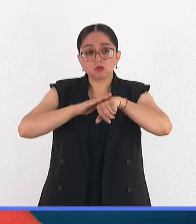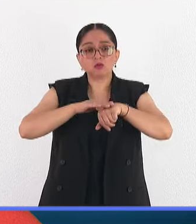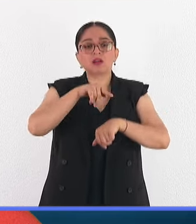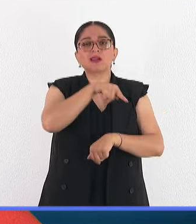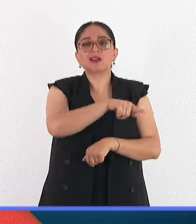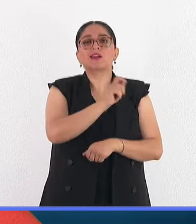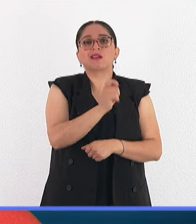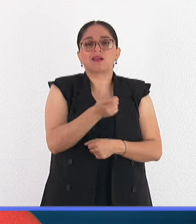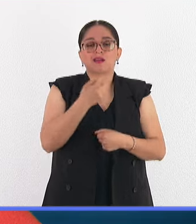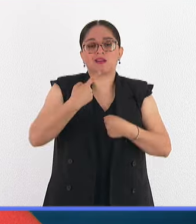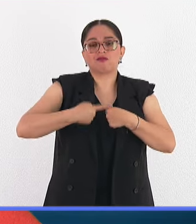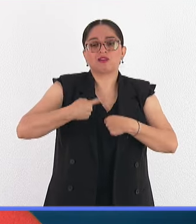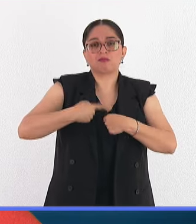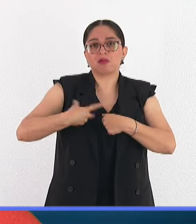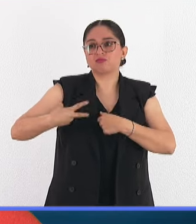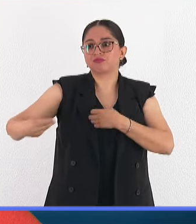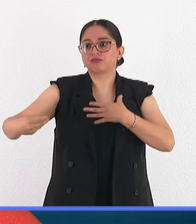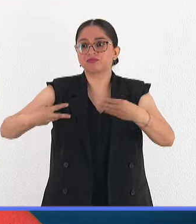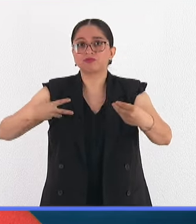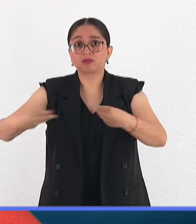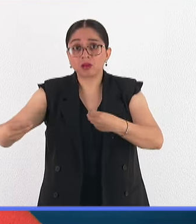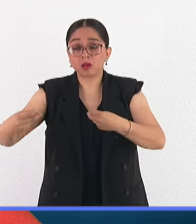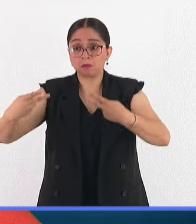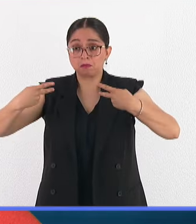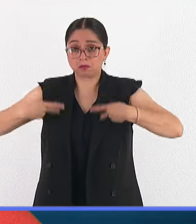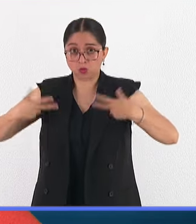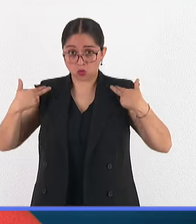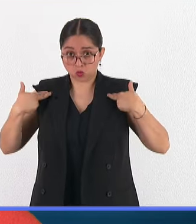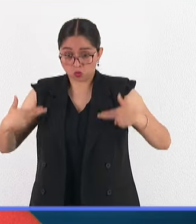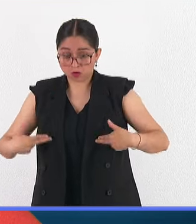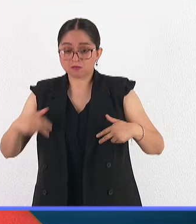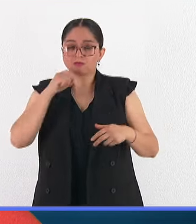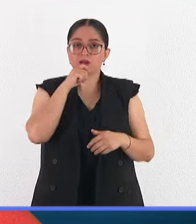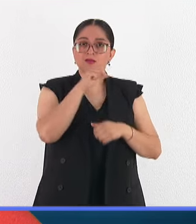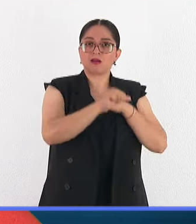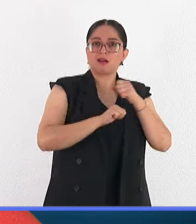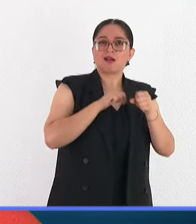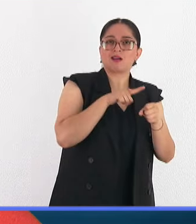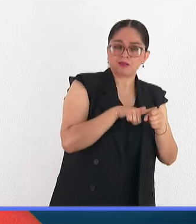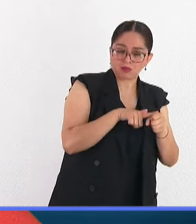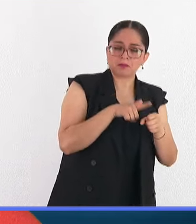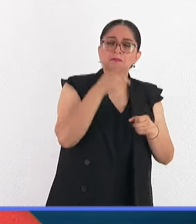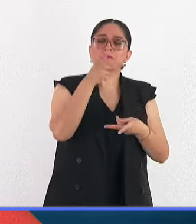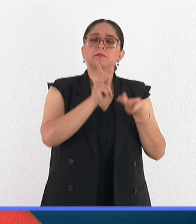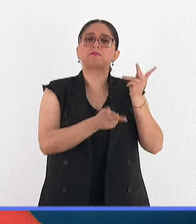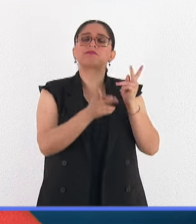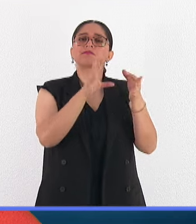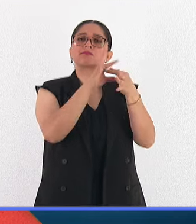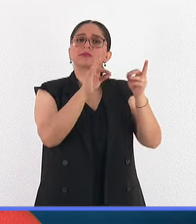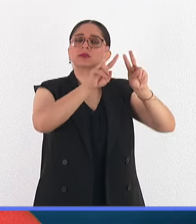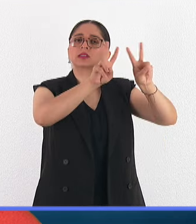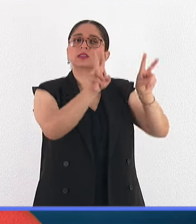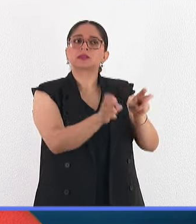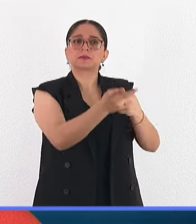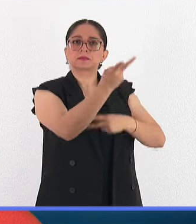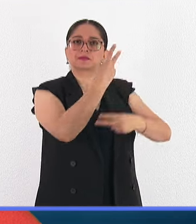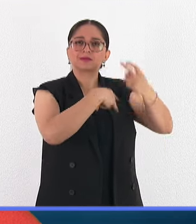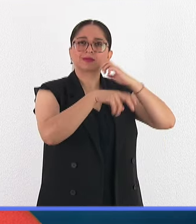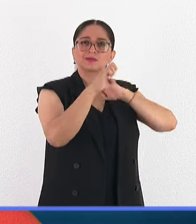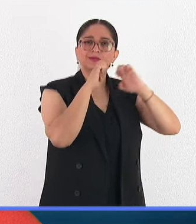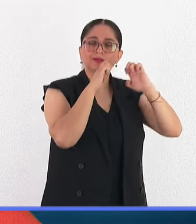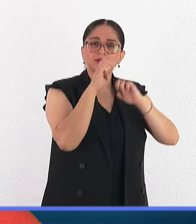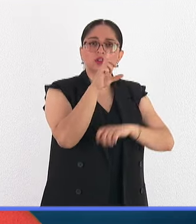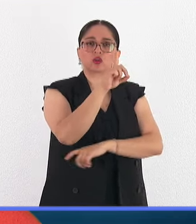con el objetivo de crear conciencia sobre su importancia. Y bueno, para platicar al respecto nos acompaña aquí en nuestras instalaciones de TV UNAM